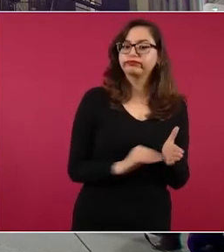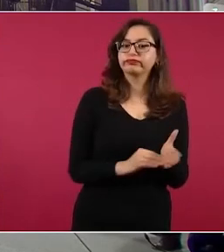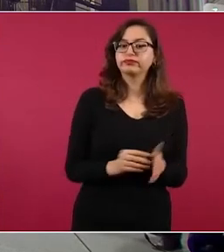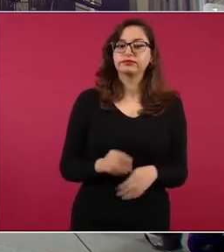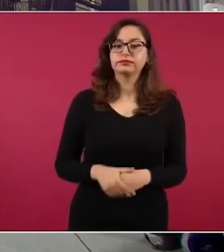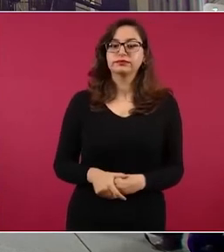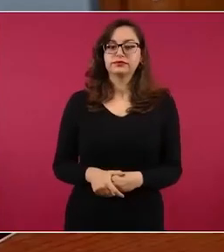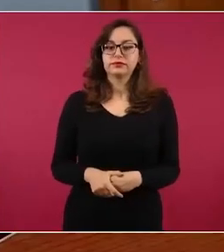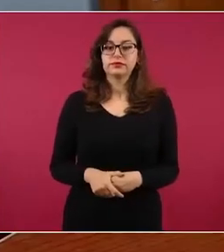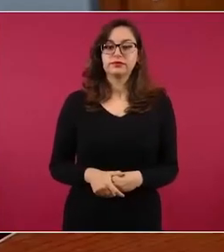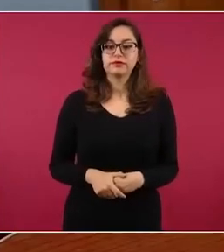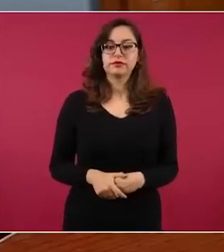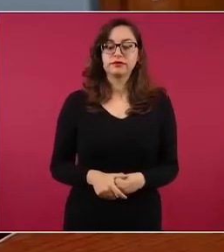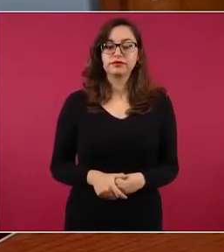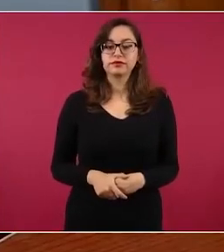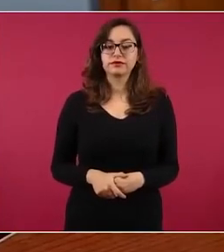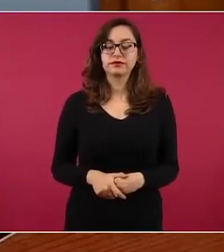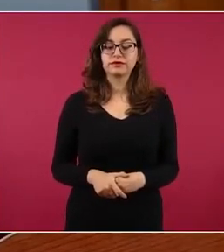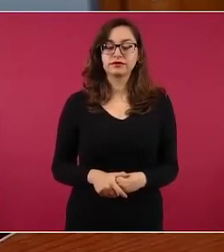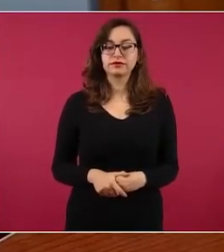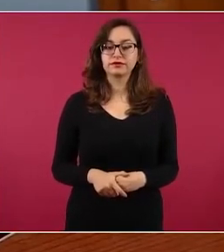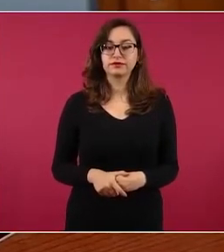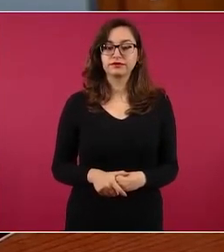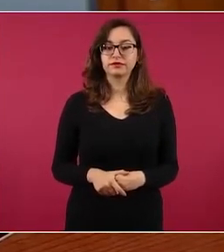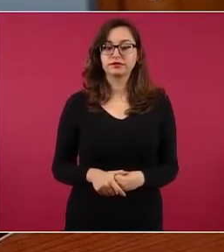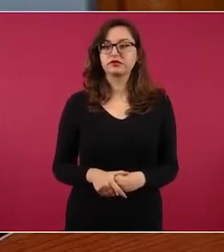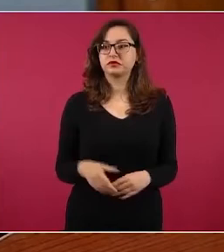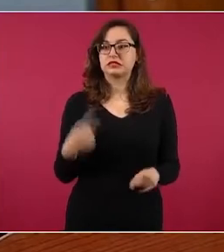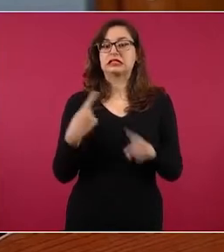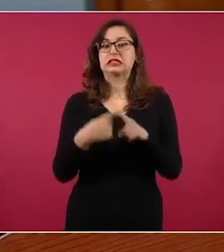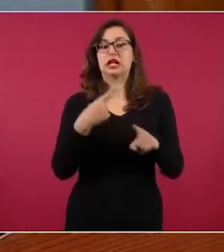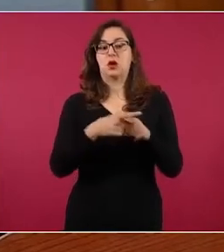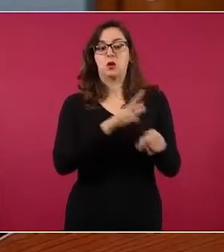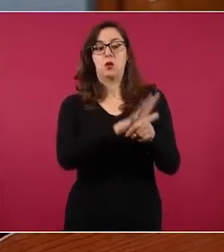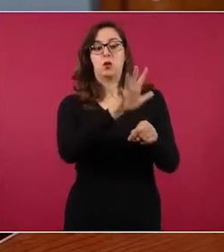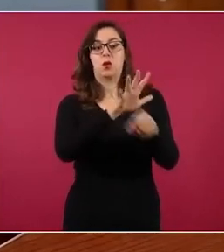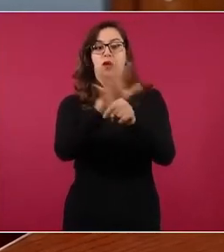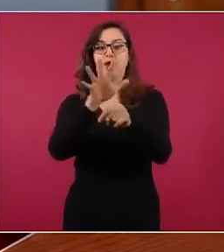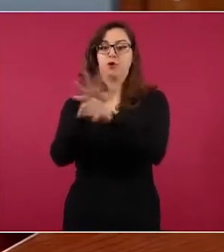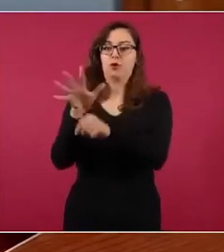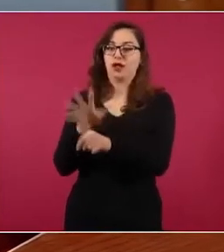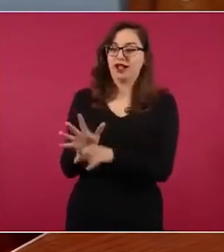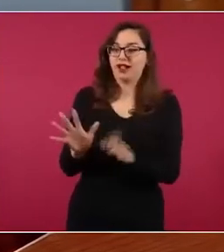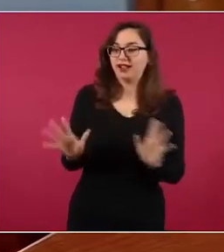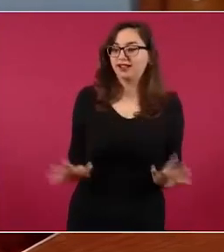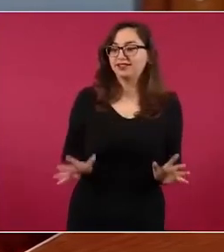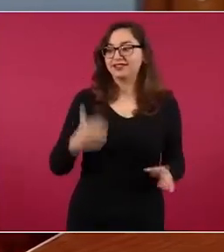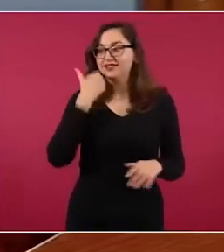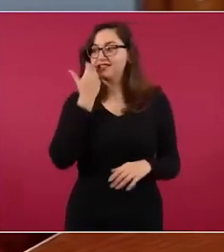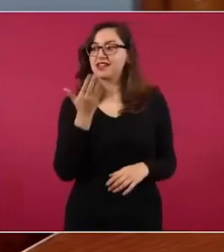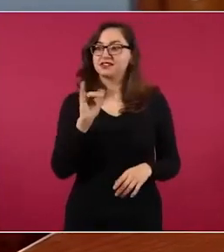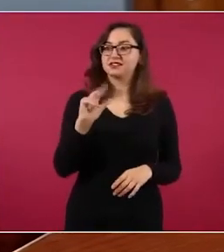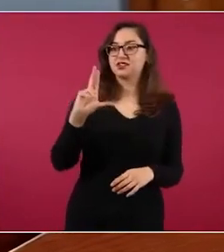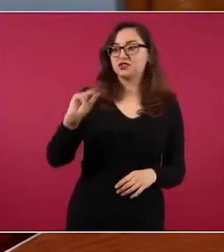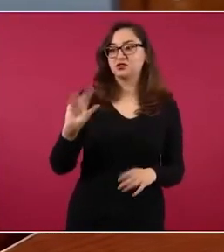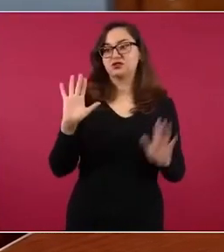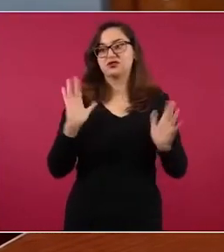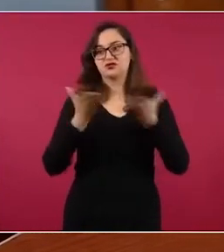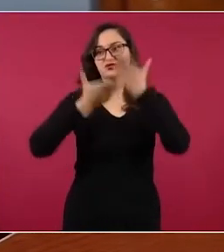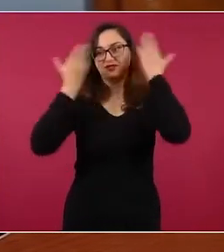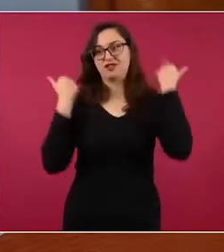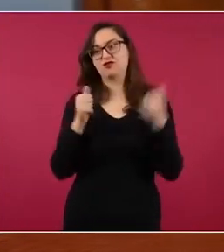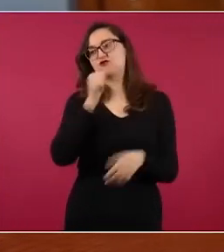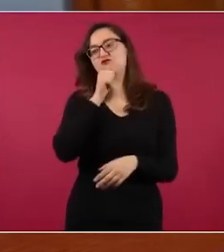Sí, pero todavía no se sabe si es culpable o no. O sea, es presunto.